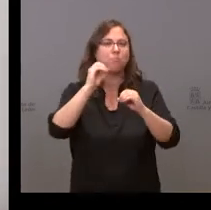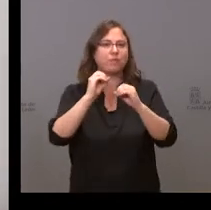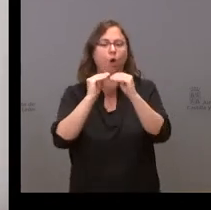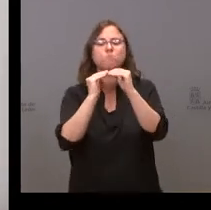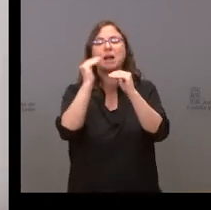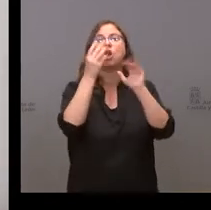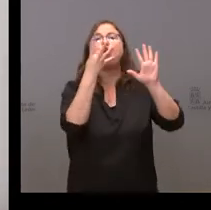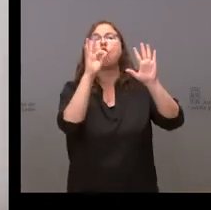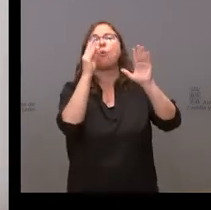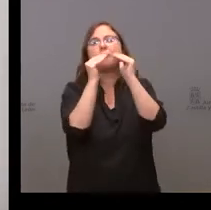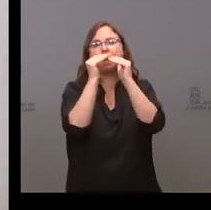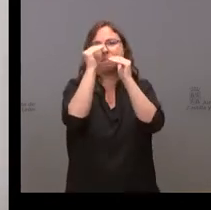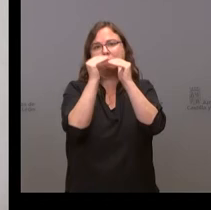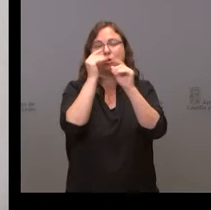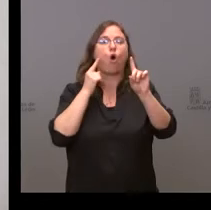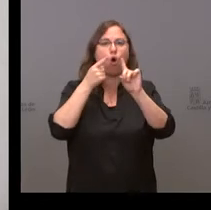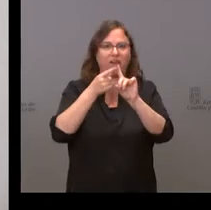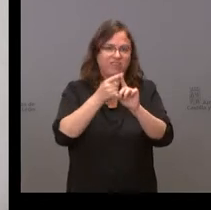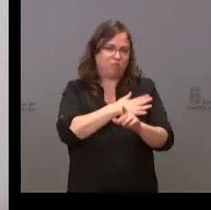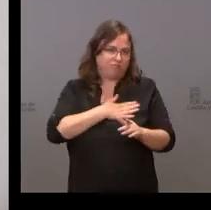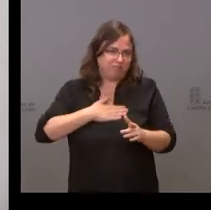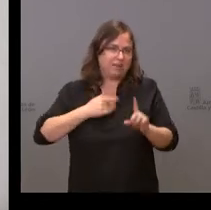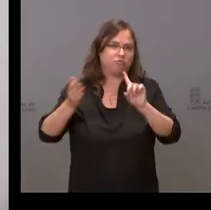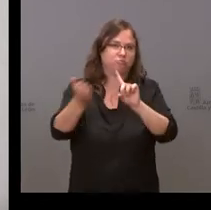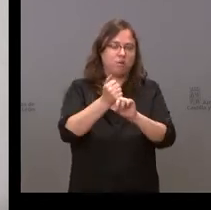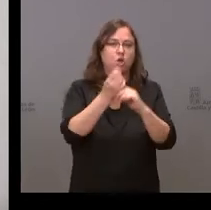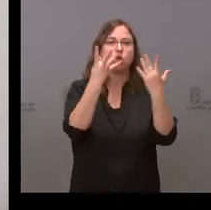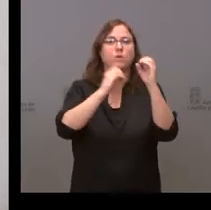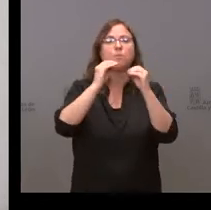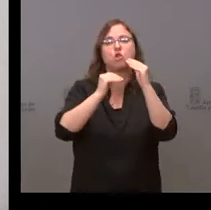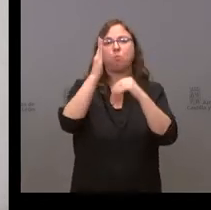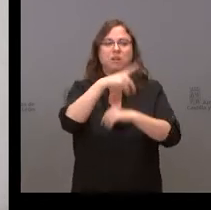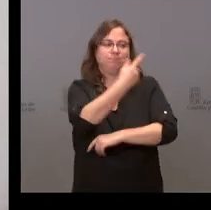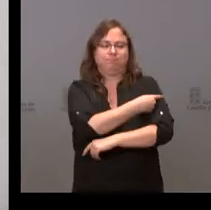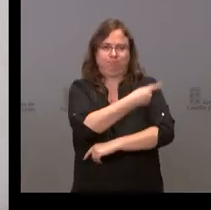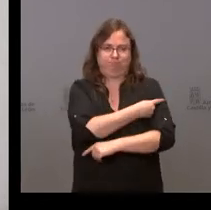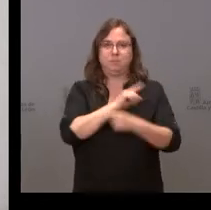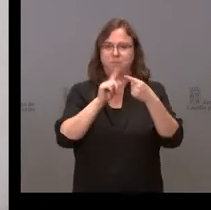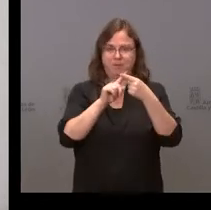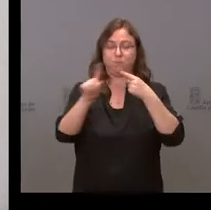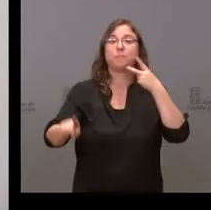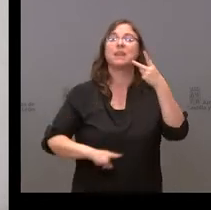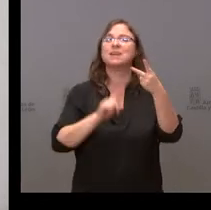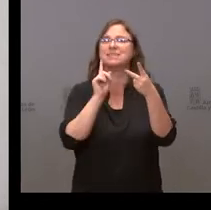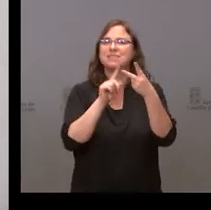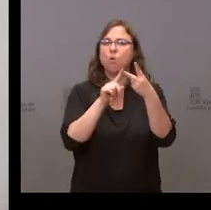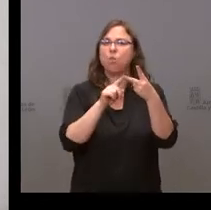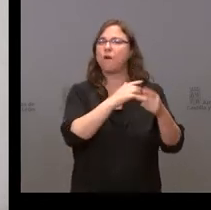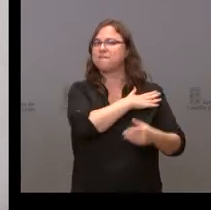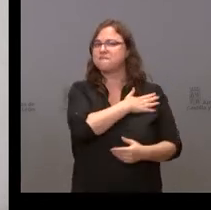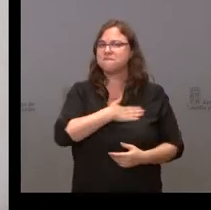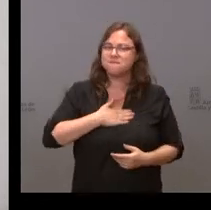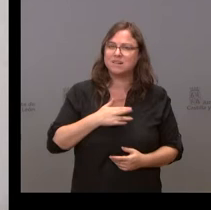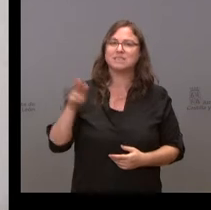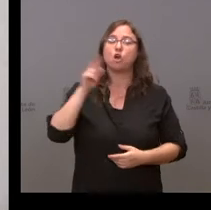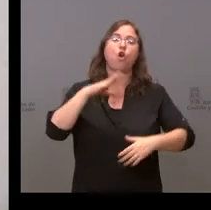al 90%, que es el objetivo que nos estamos marcando todos. Segundo objetivo, vamos a seguir insistiendo en